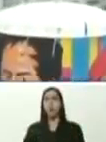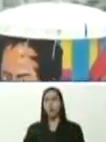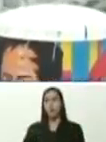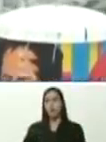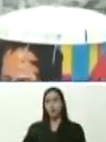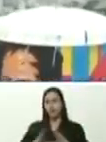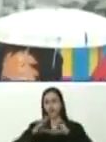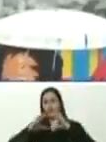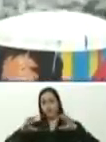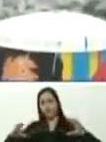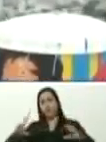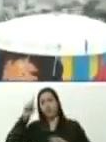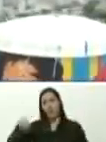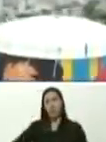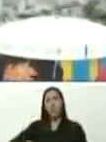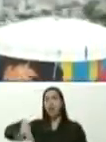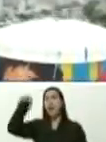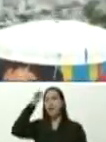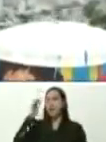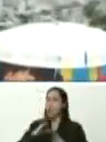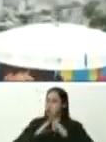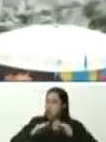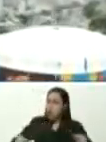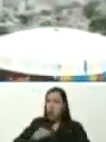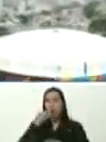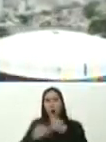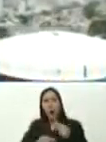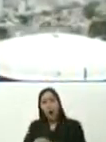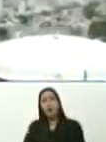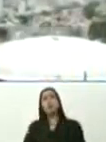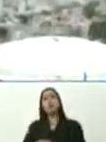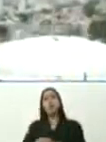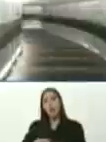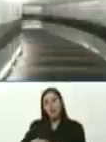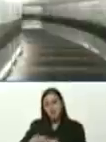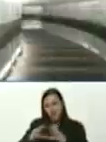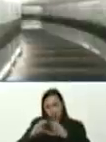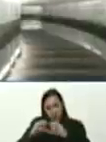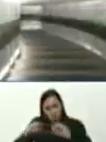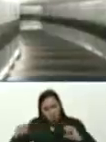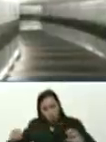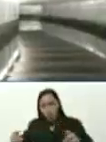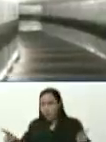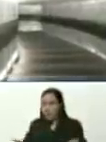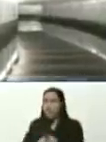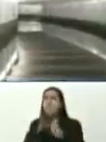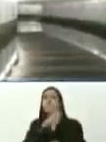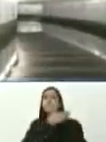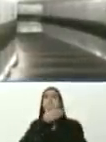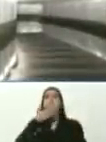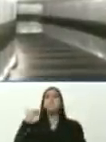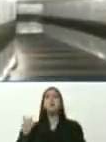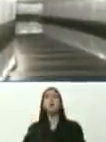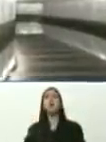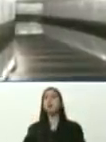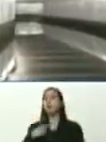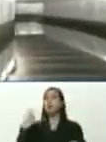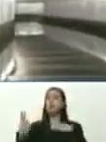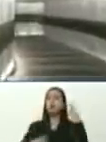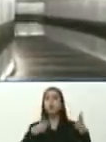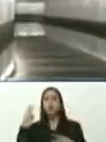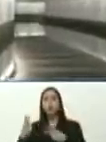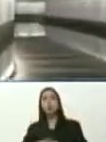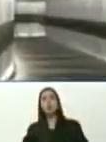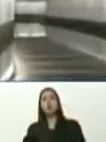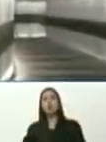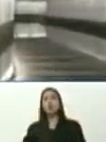Josefina, aprendió a hacer todo eso, y hace un pasticho, mejor que cualquier, restaurante en Roma,